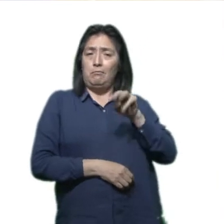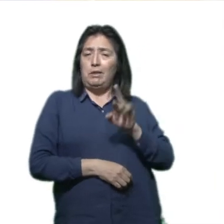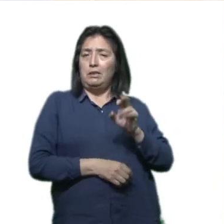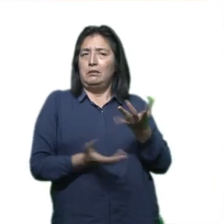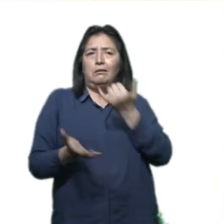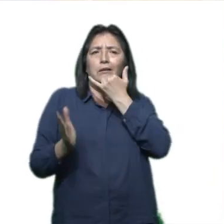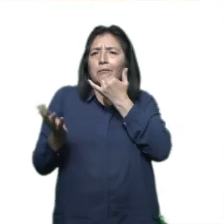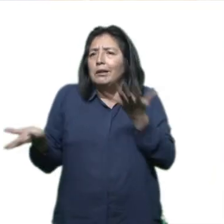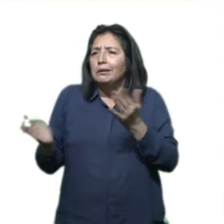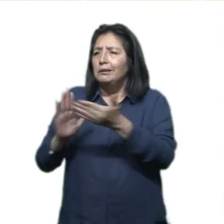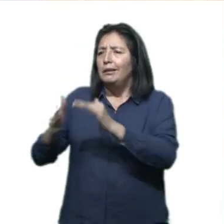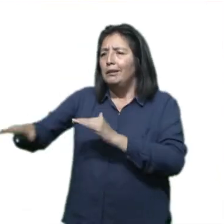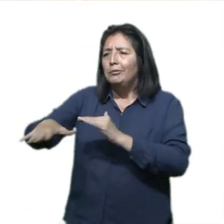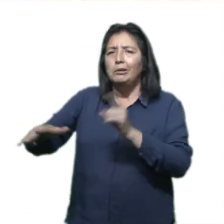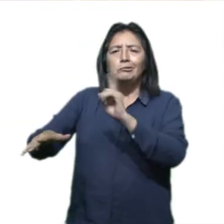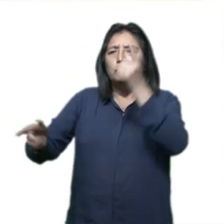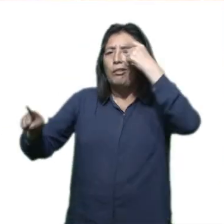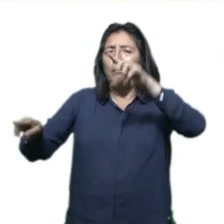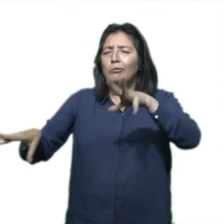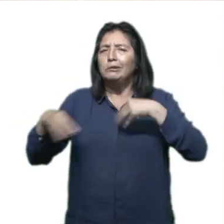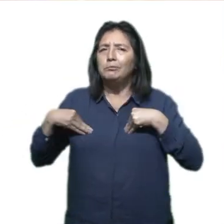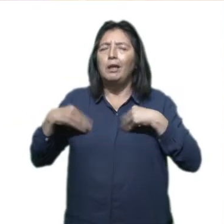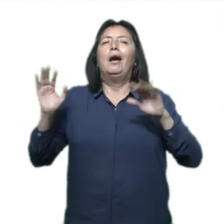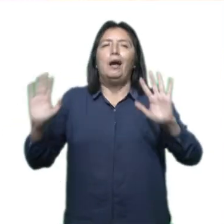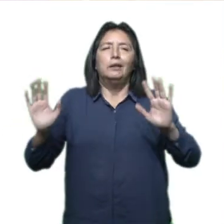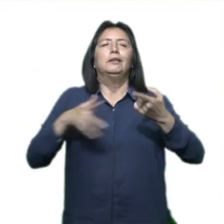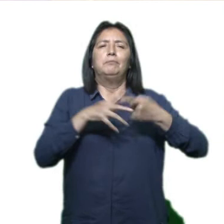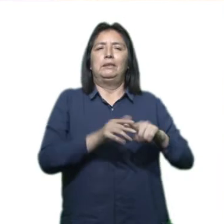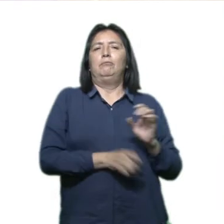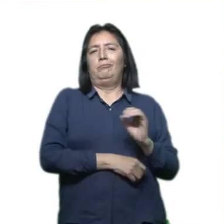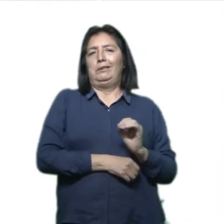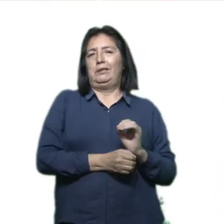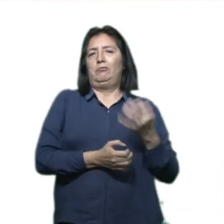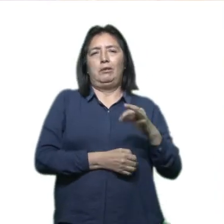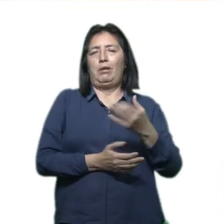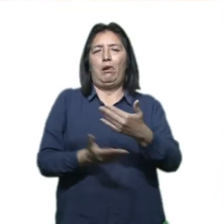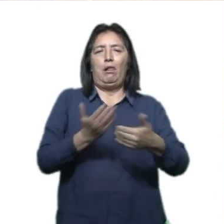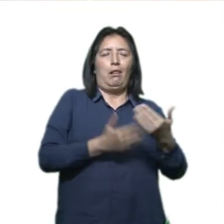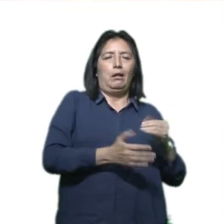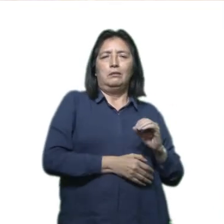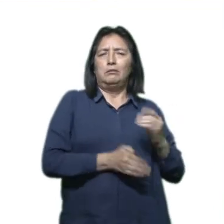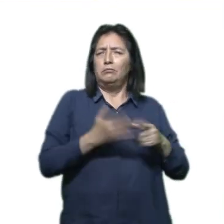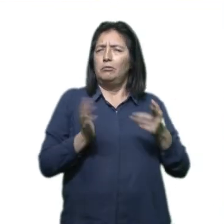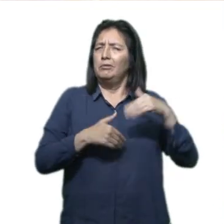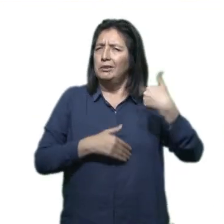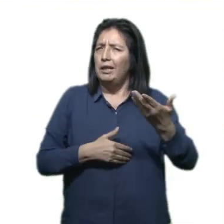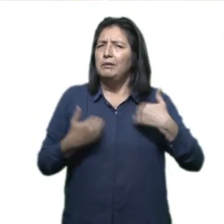Marisa ponía un ejemplo y decía, ¿qué pasa si las comunidades no están de acuerdo? Claro, porque estamos comenzando siempre de cero.